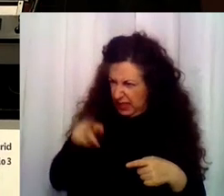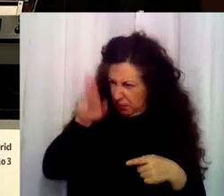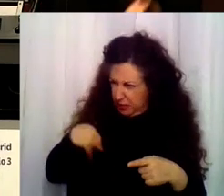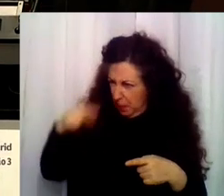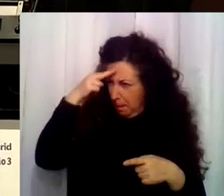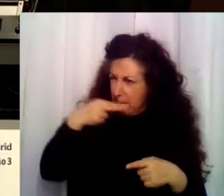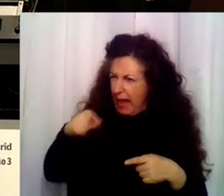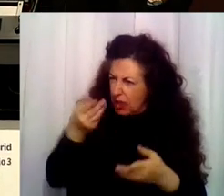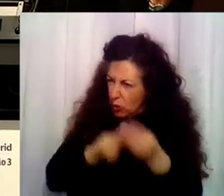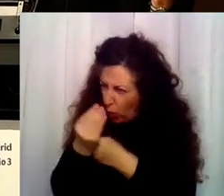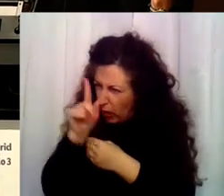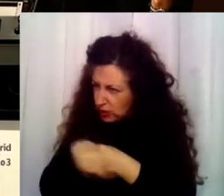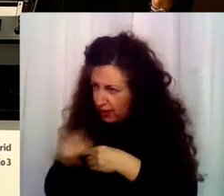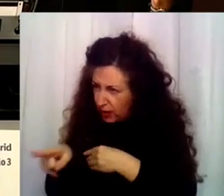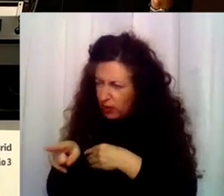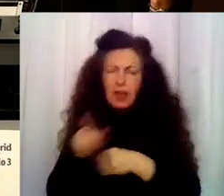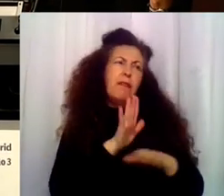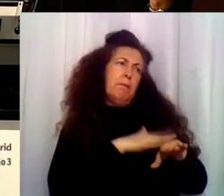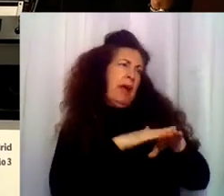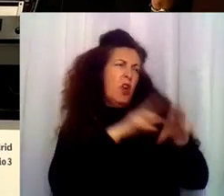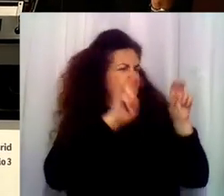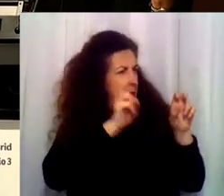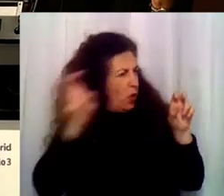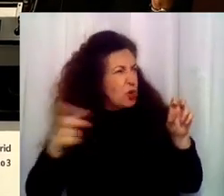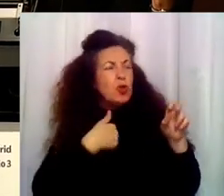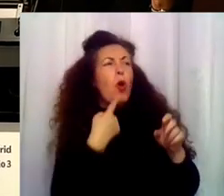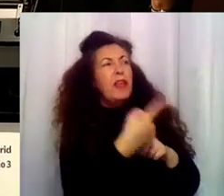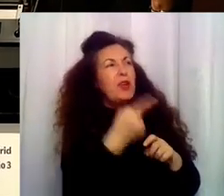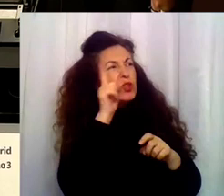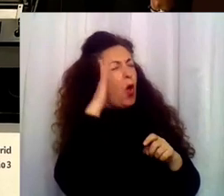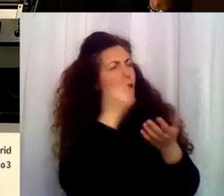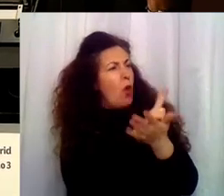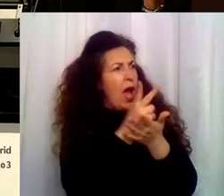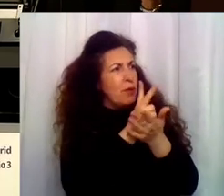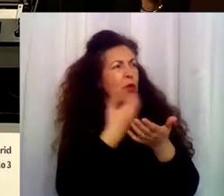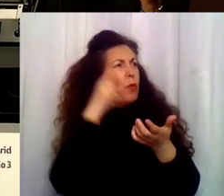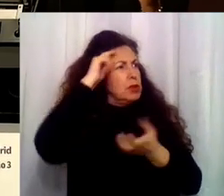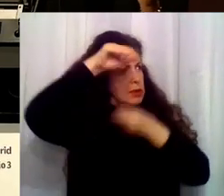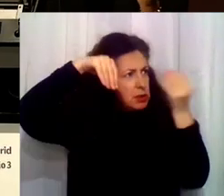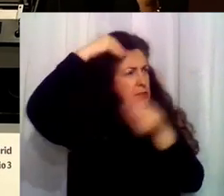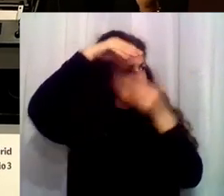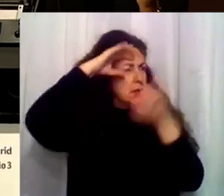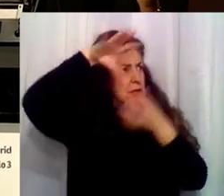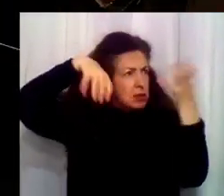duermo, Marga. Me estoy volviendo loca. Bueno, bueno, bueno, bueno. Tengo una cosa para ti. ¿Orfidal?